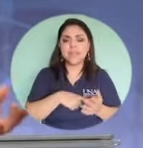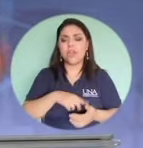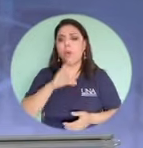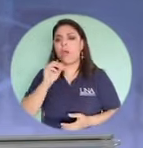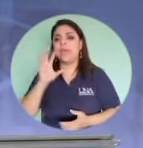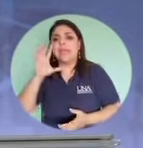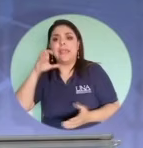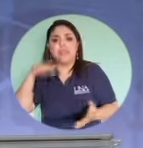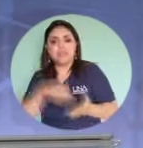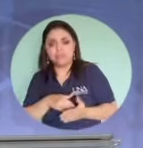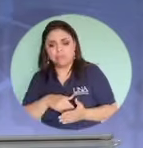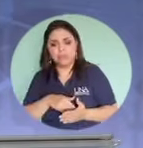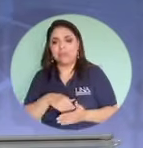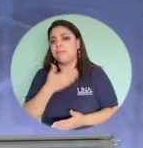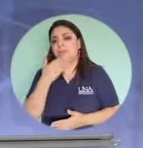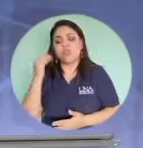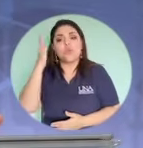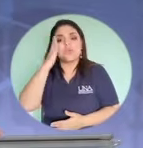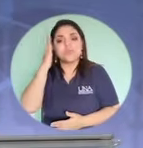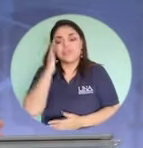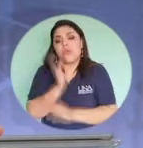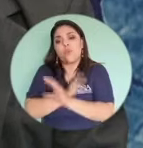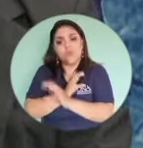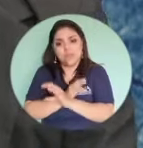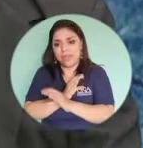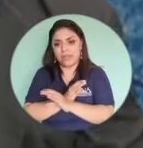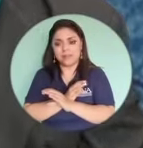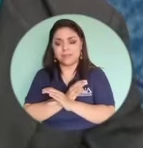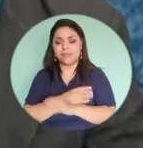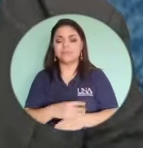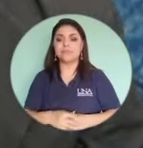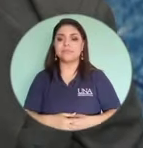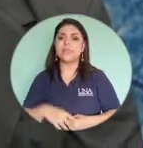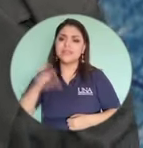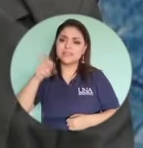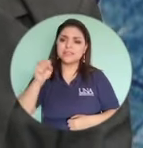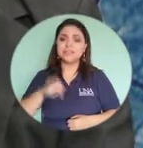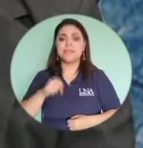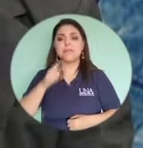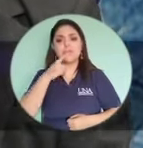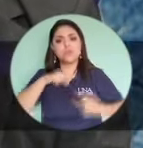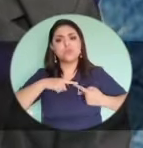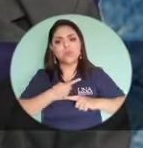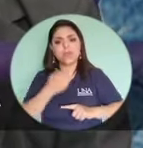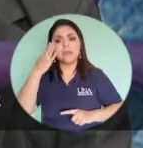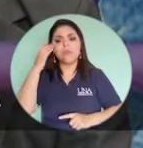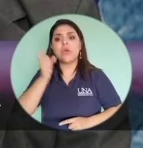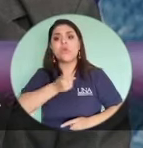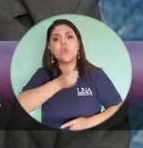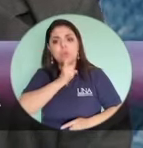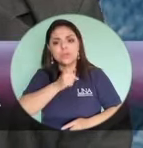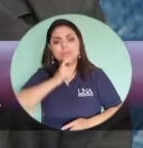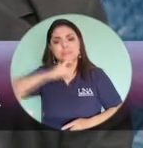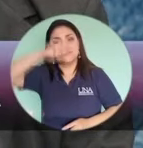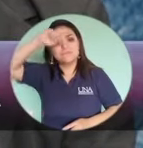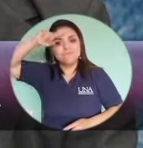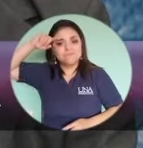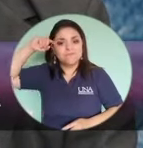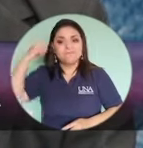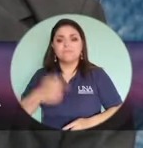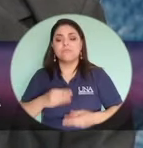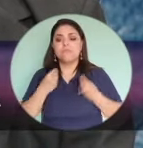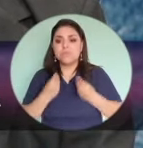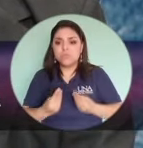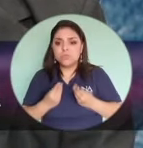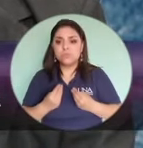entonces hay que tener esa conciencia de que sea lo que sea hay que cuidarlo no y que doloroso porque lo que nos cuesta ganarnos el dinero lo que nos cuesta